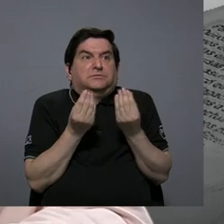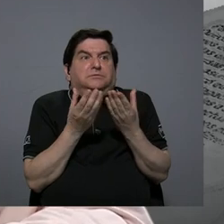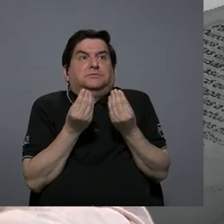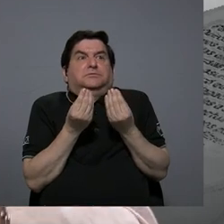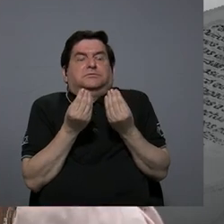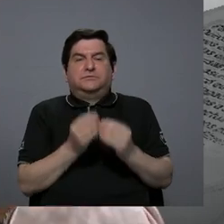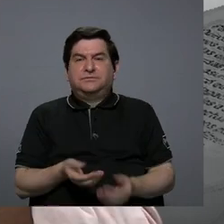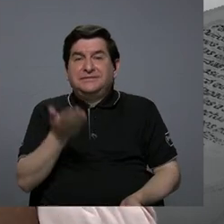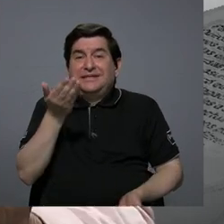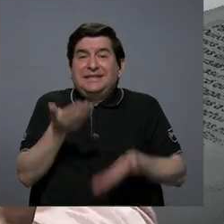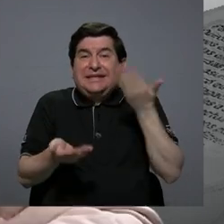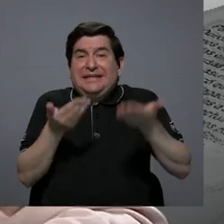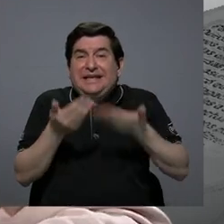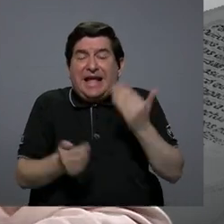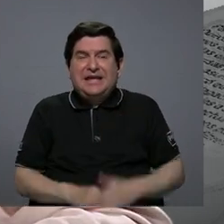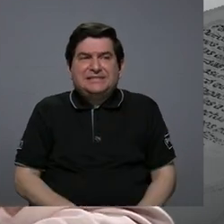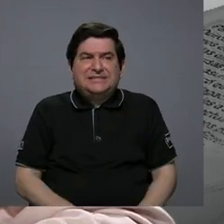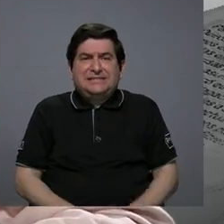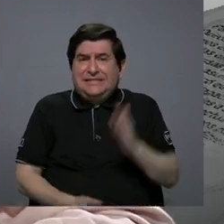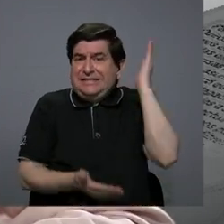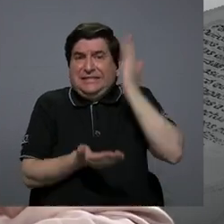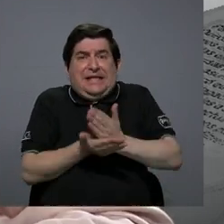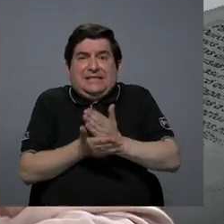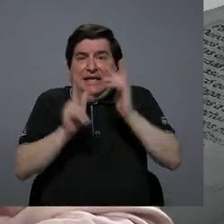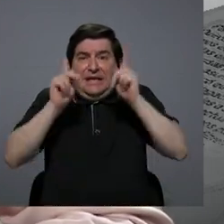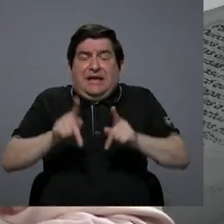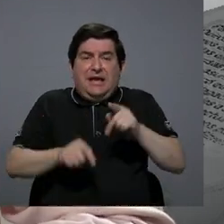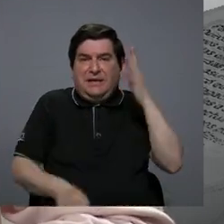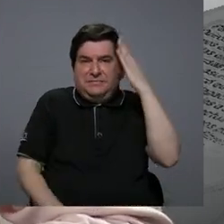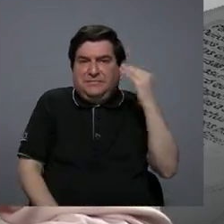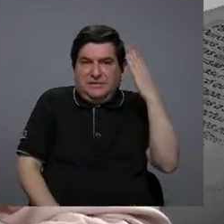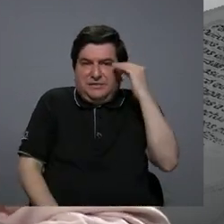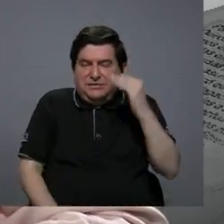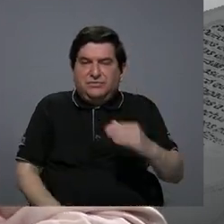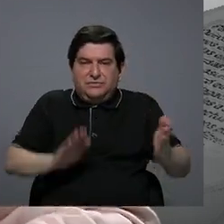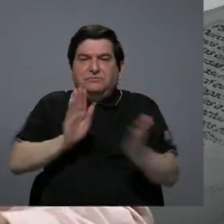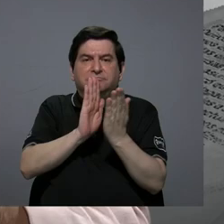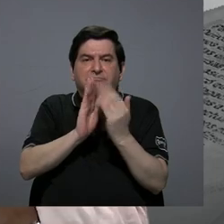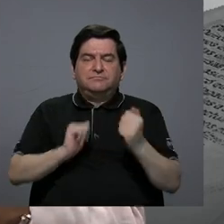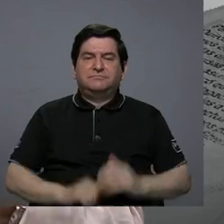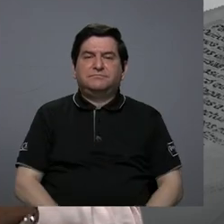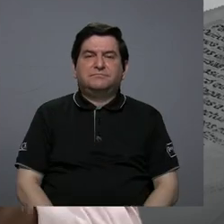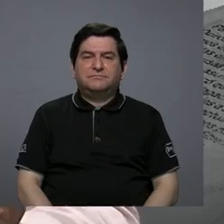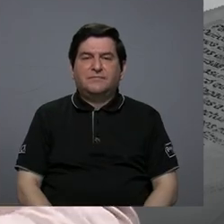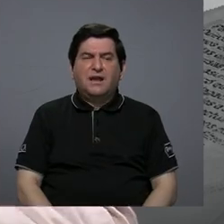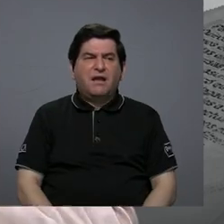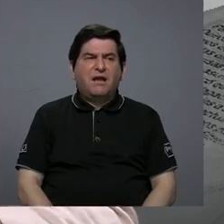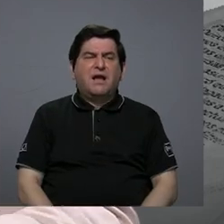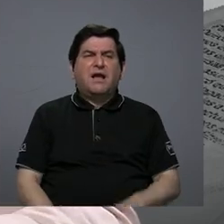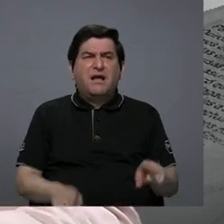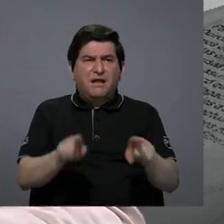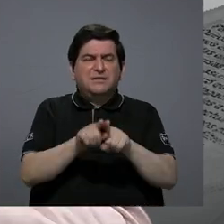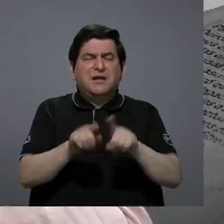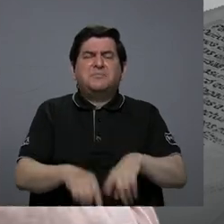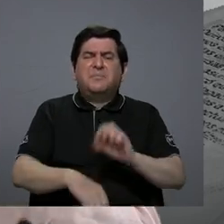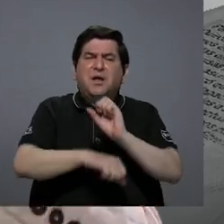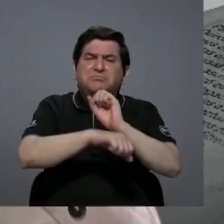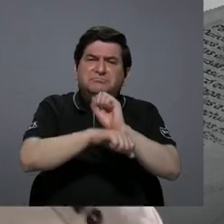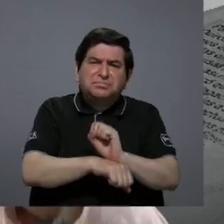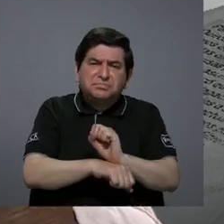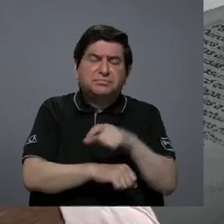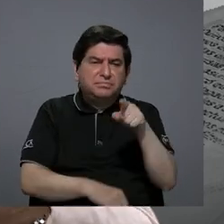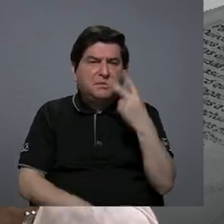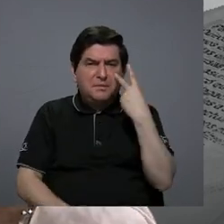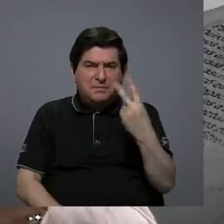que casi que petrifica a quien lo vive y se habitúa por otra parte a ver